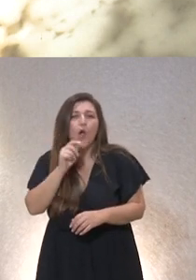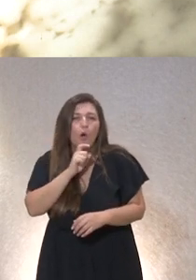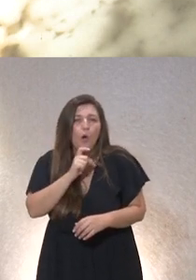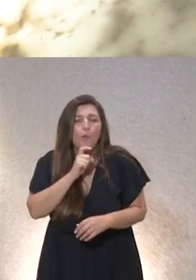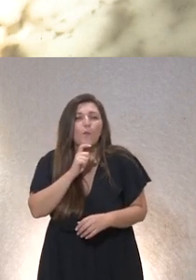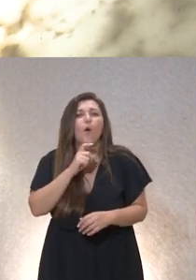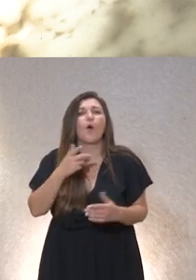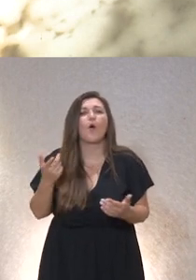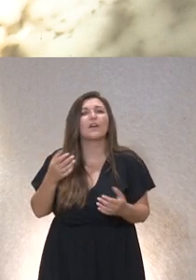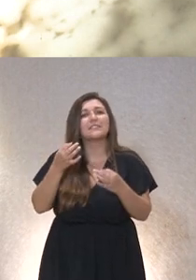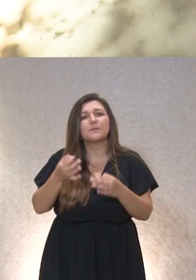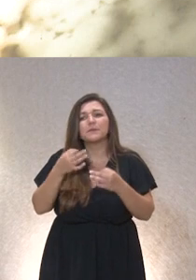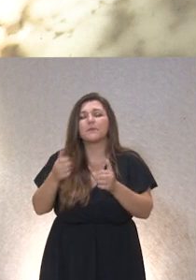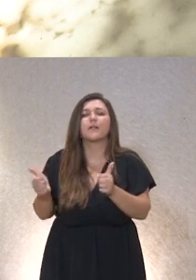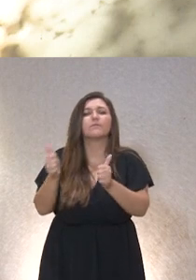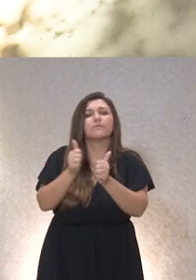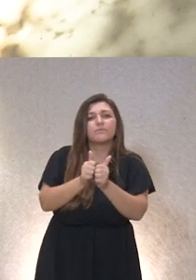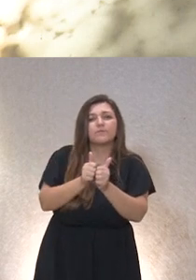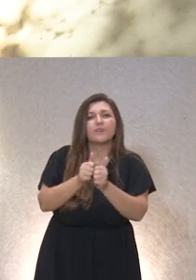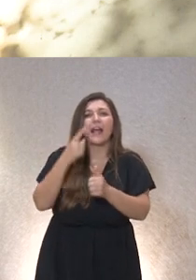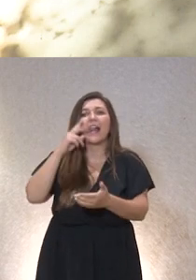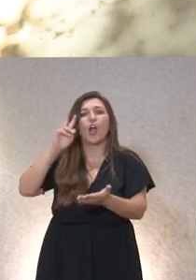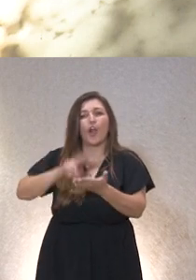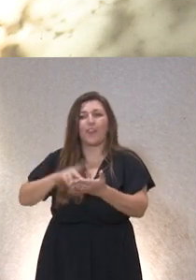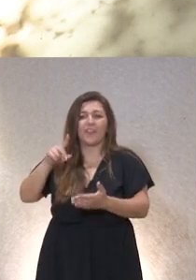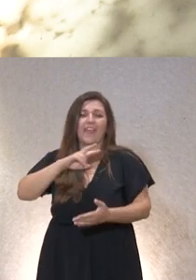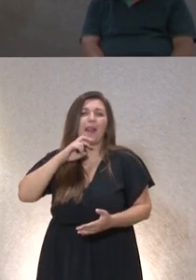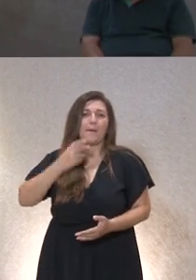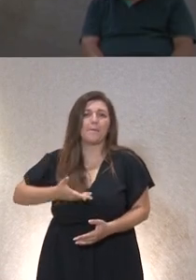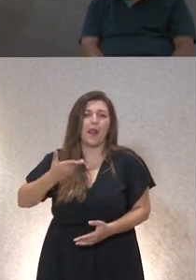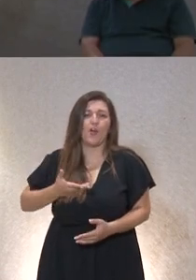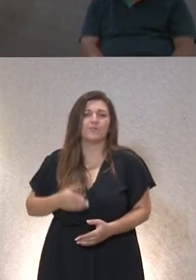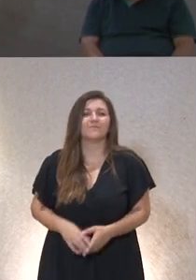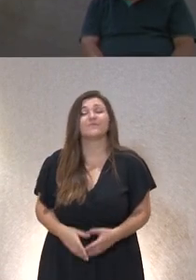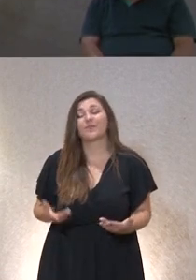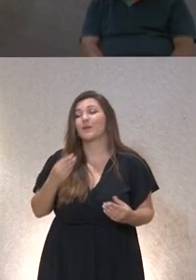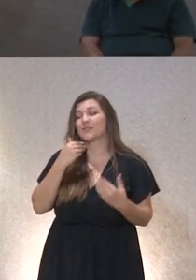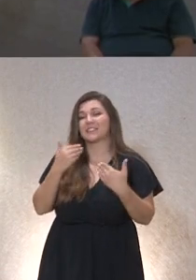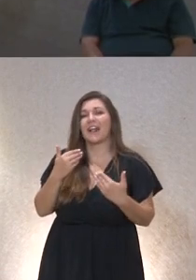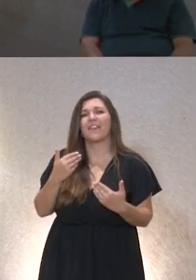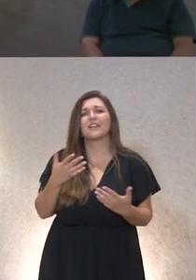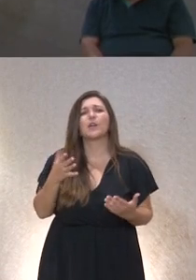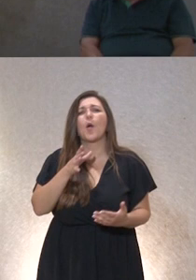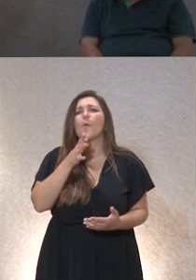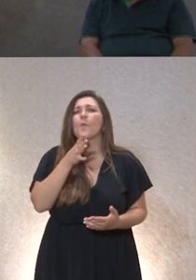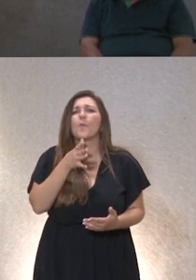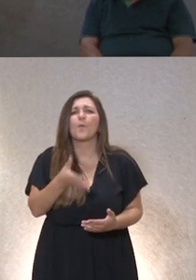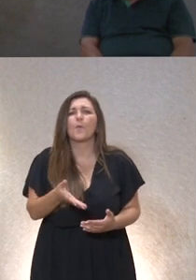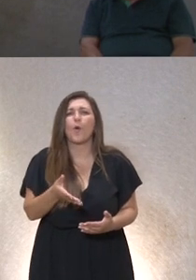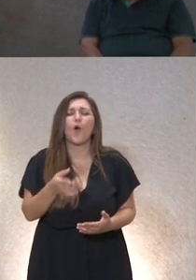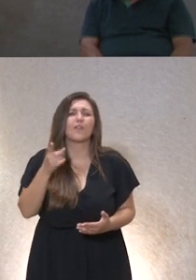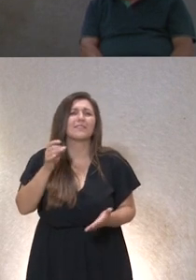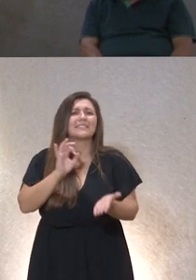tenerlas siempre presentes y reconocer incluso pues reconocer su valía Muchas gracias ¿Por qué razones y en qué centros y